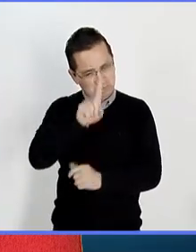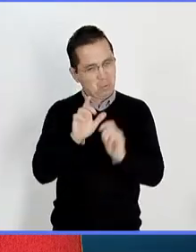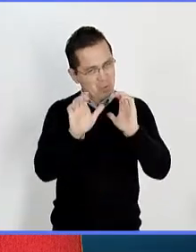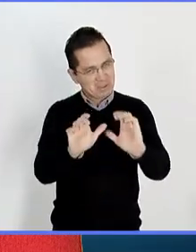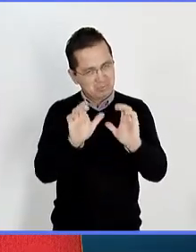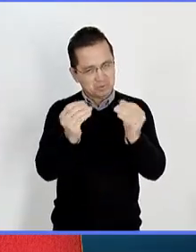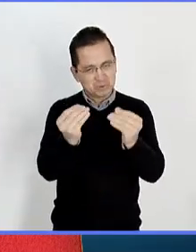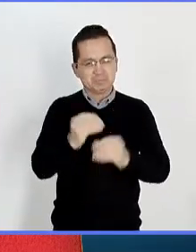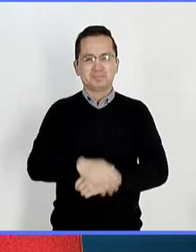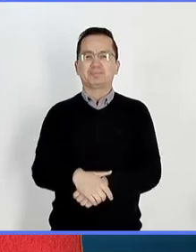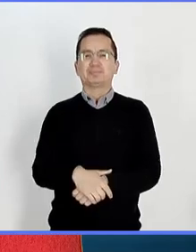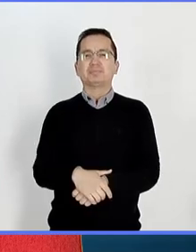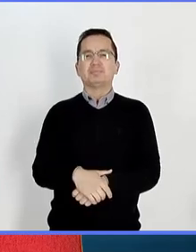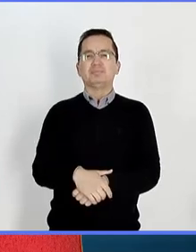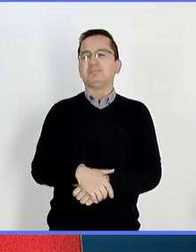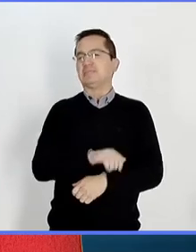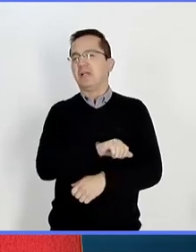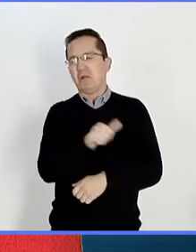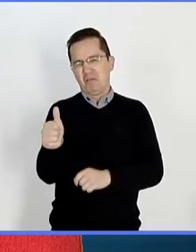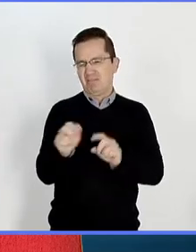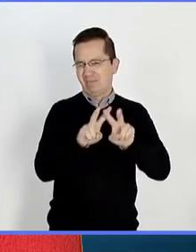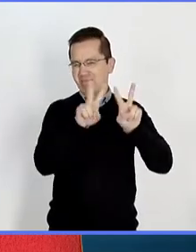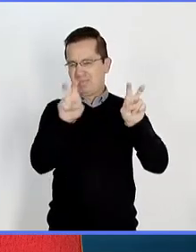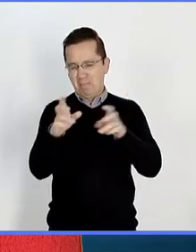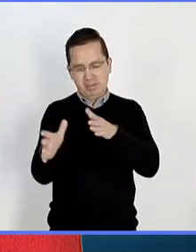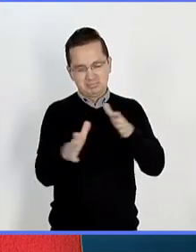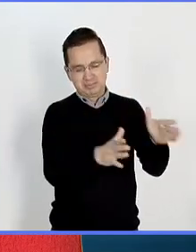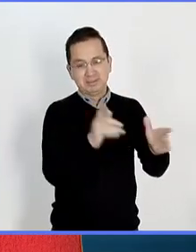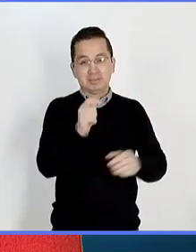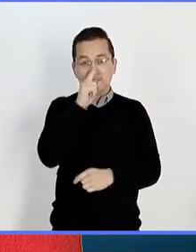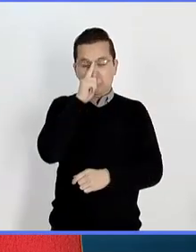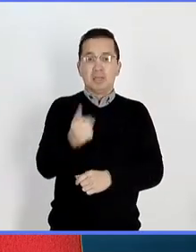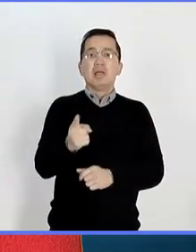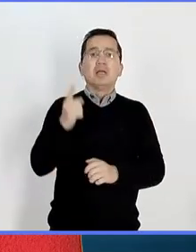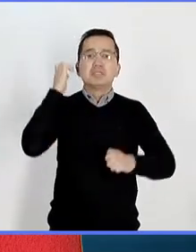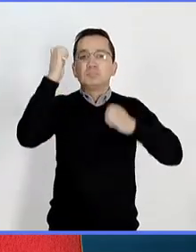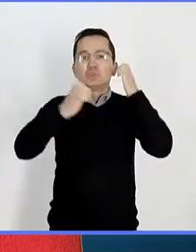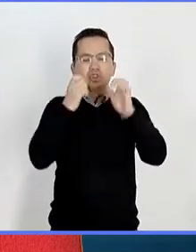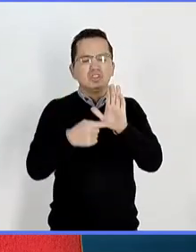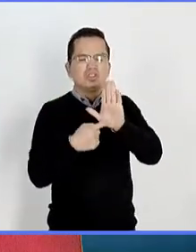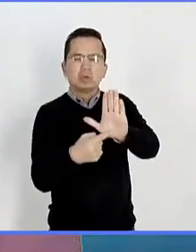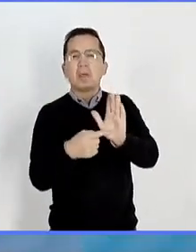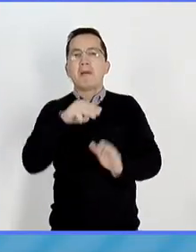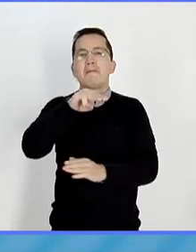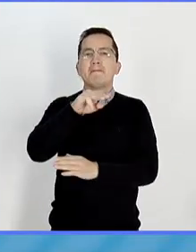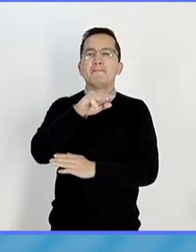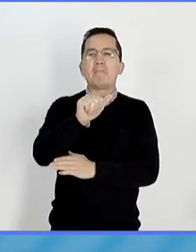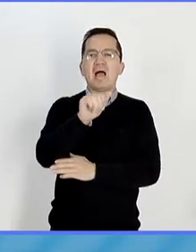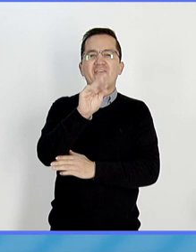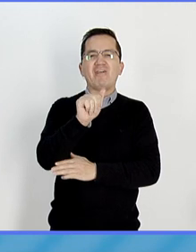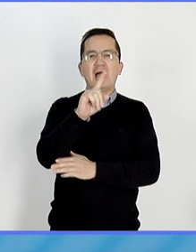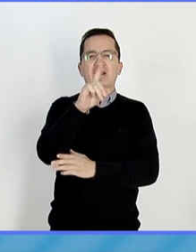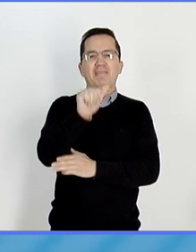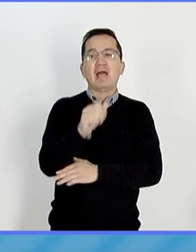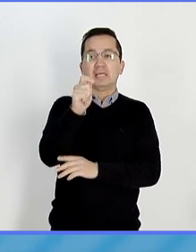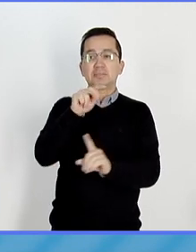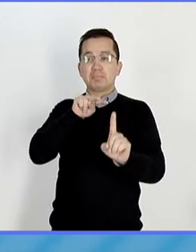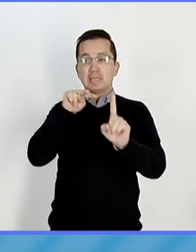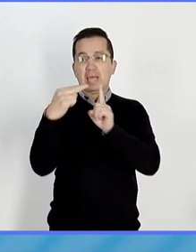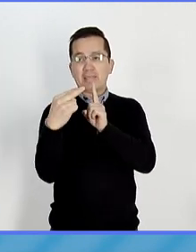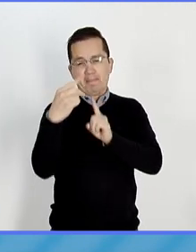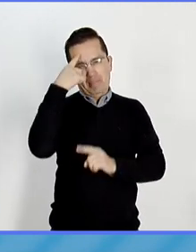Y ahora cambiamos de tema para platicarles sobre la exposición Mafalda, miradas a lo femenino. Súmate a los más de 38 mil